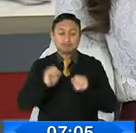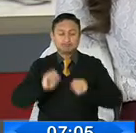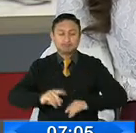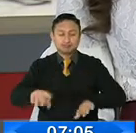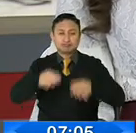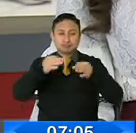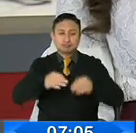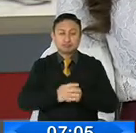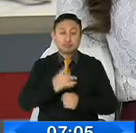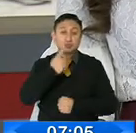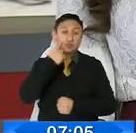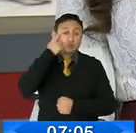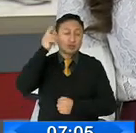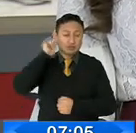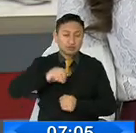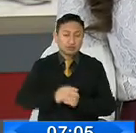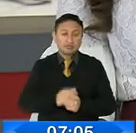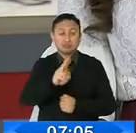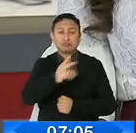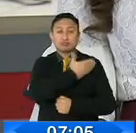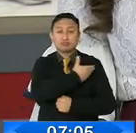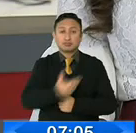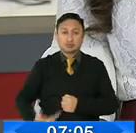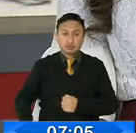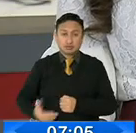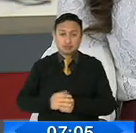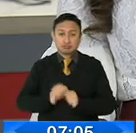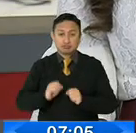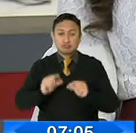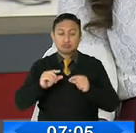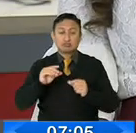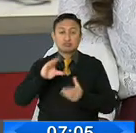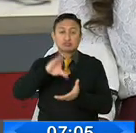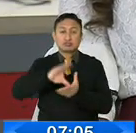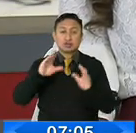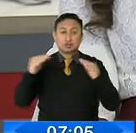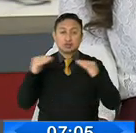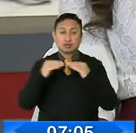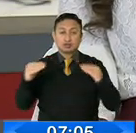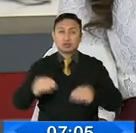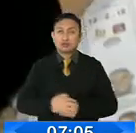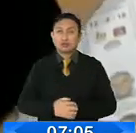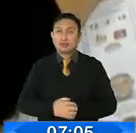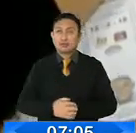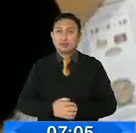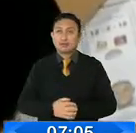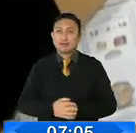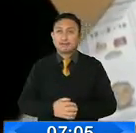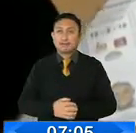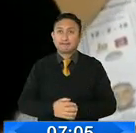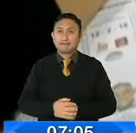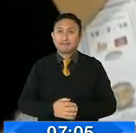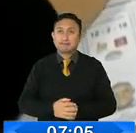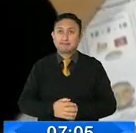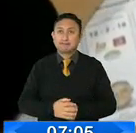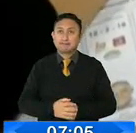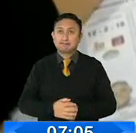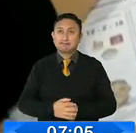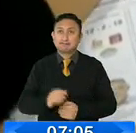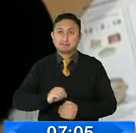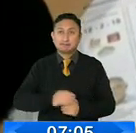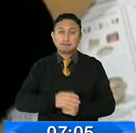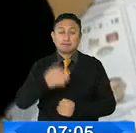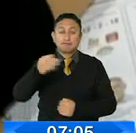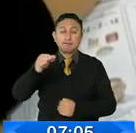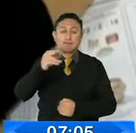a Rafael Correa como opción para vicepresidente por el Centro Democrático. La papeleta electoral 2021